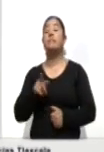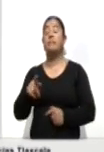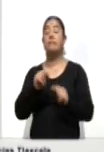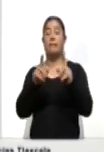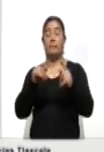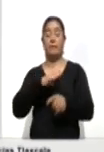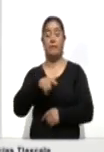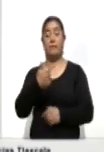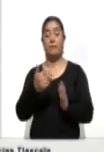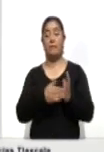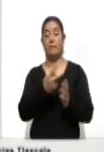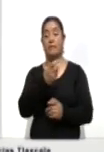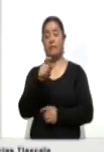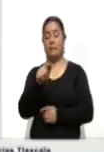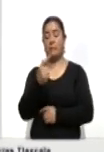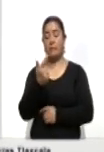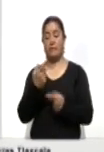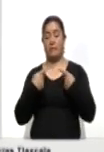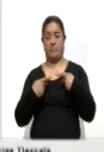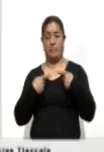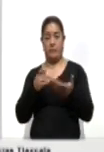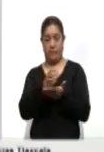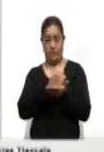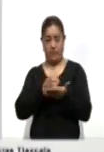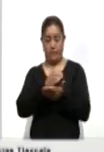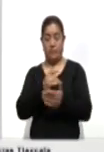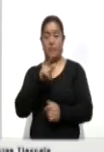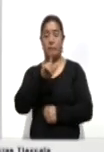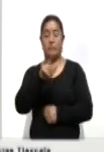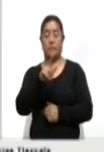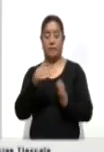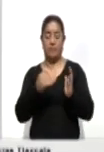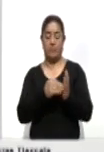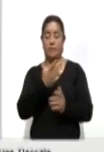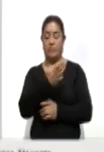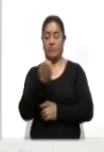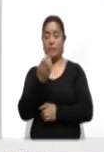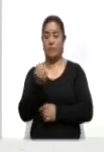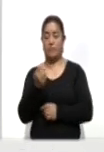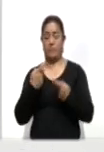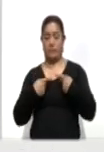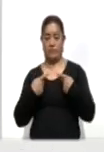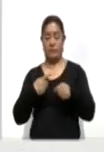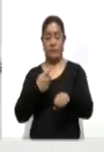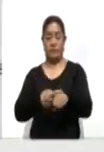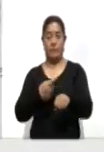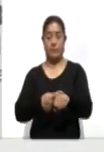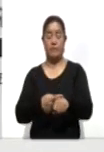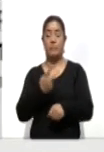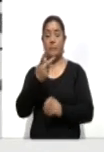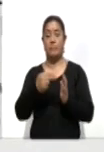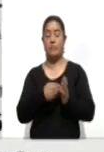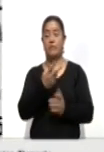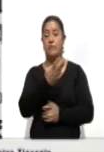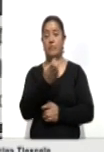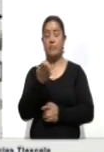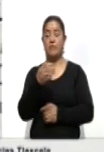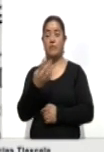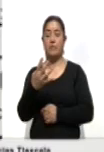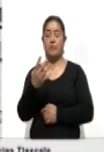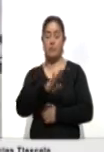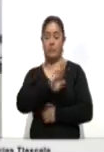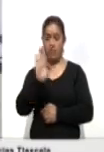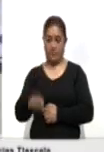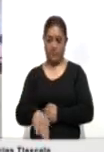registra 12.277 personas recuperadas, 17.309 casos positivos y 2.314